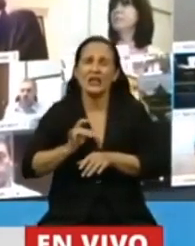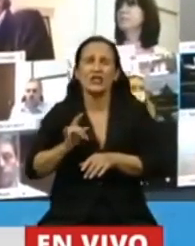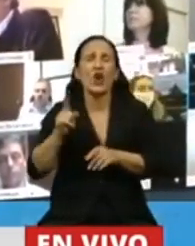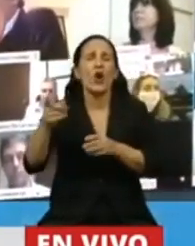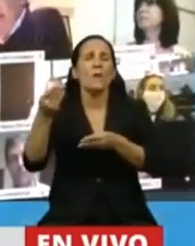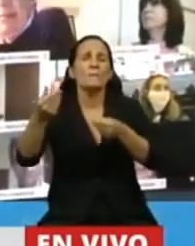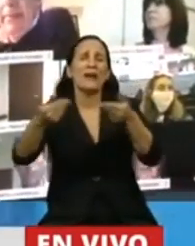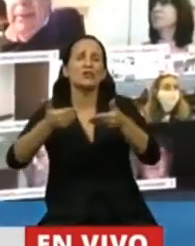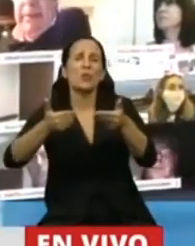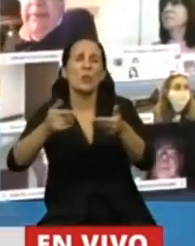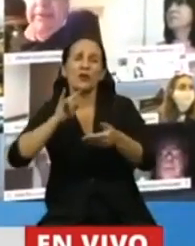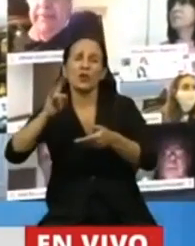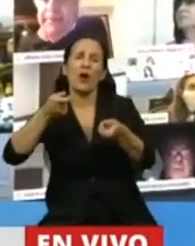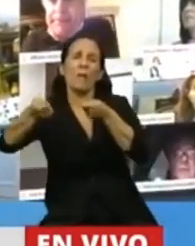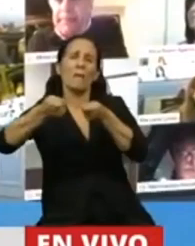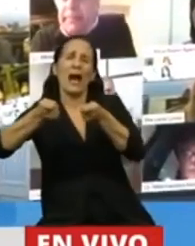presupuestario al 100%.